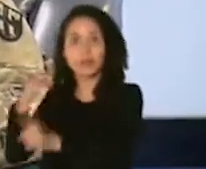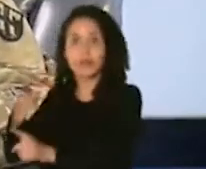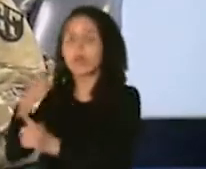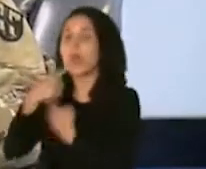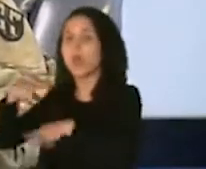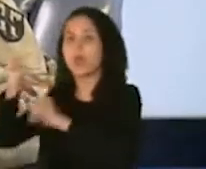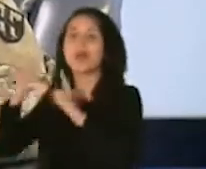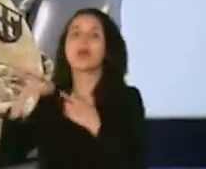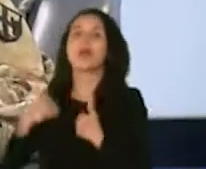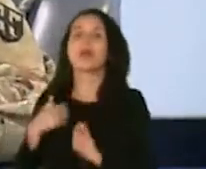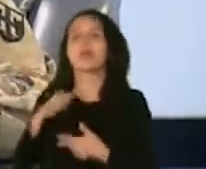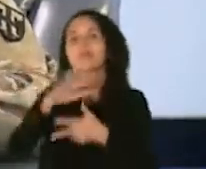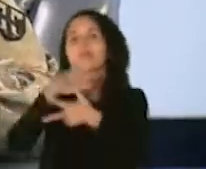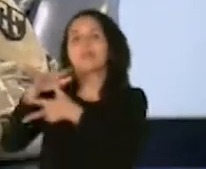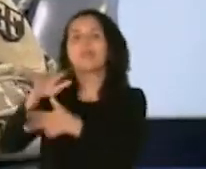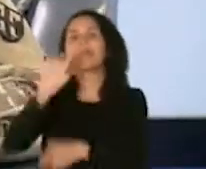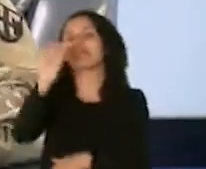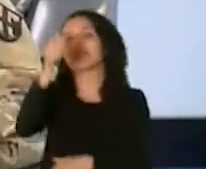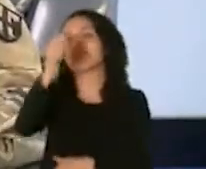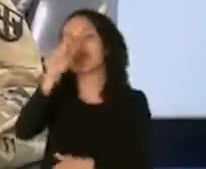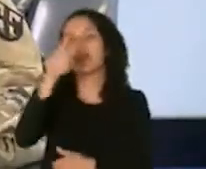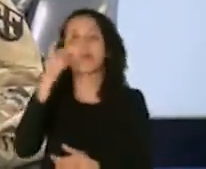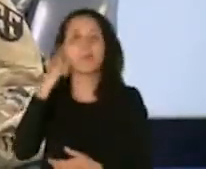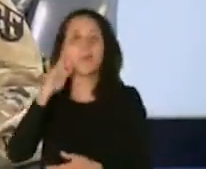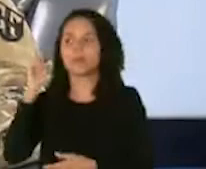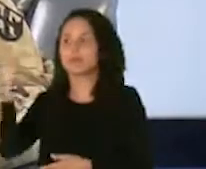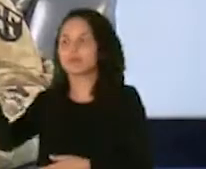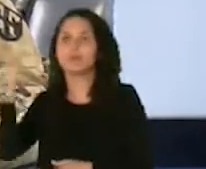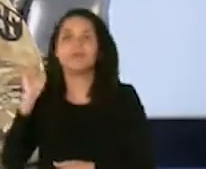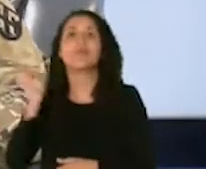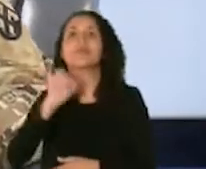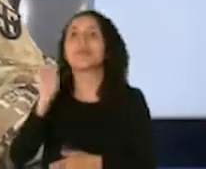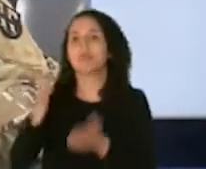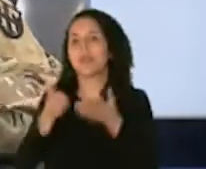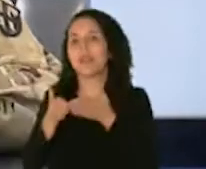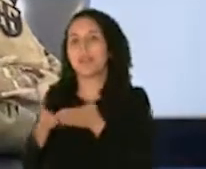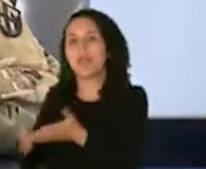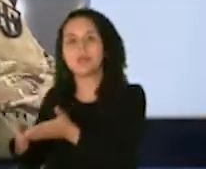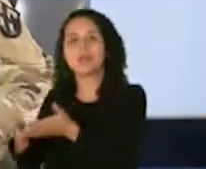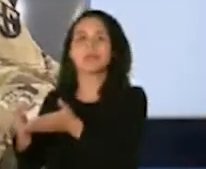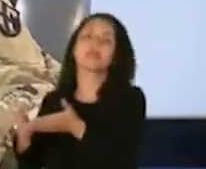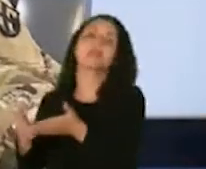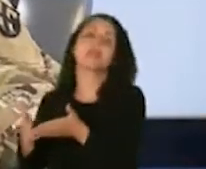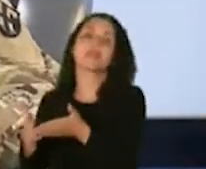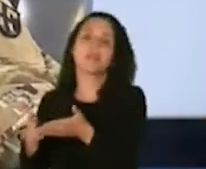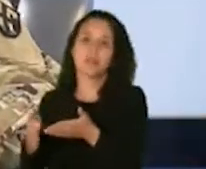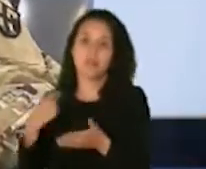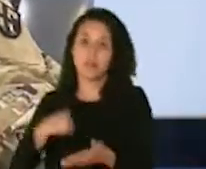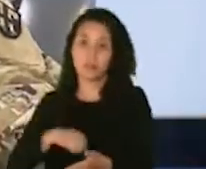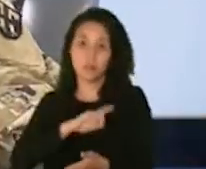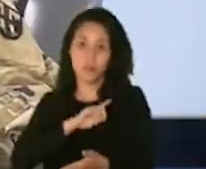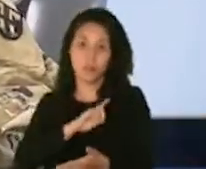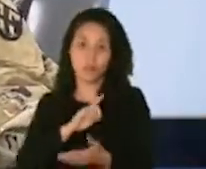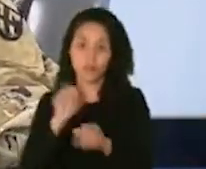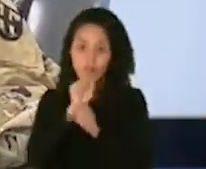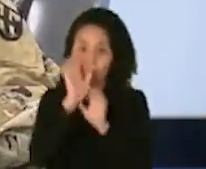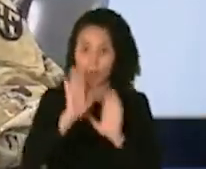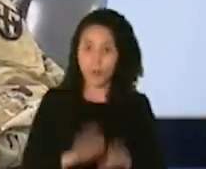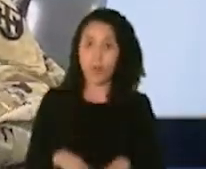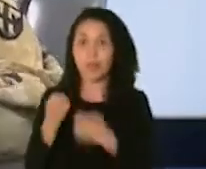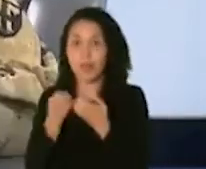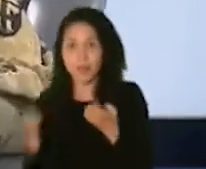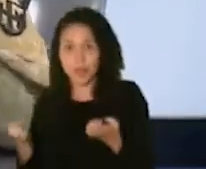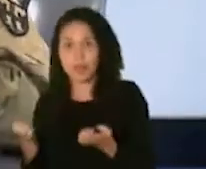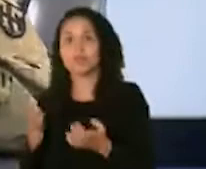Tenemos 10 helicópteros en el transporte, tenemos nuestra unidad de lanchas que vamos a estar moviendo todo lo que es personal y equipo a